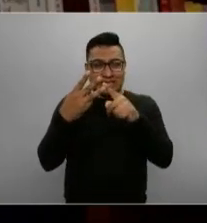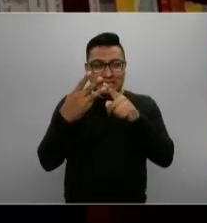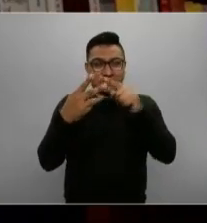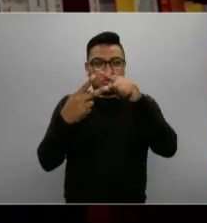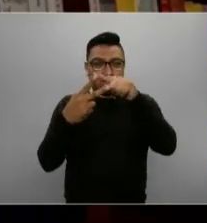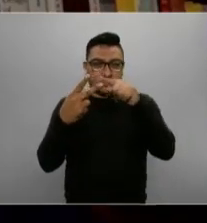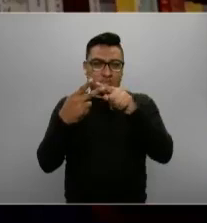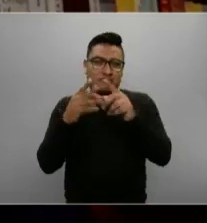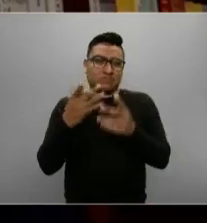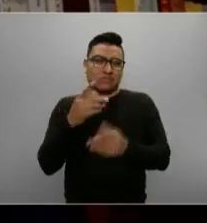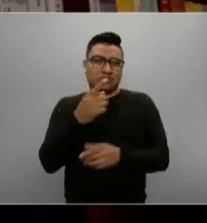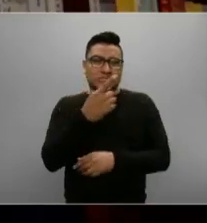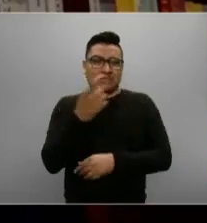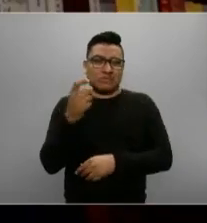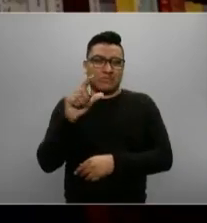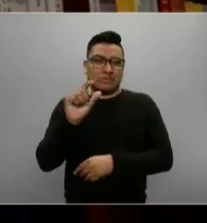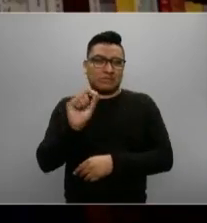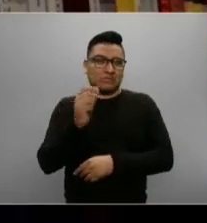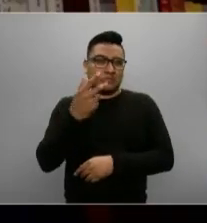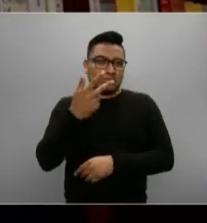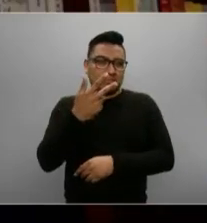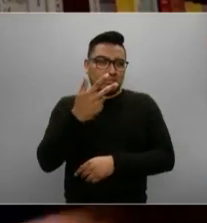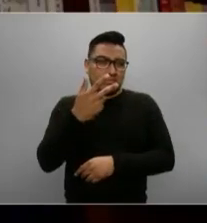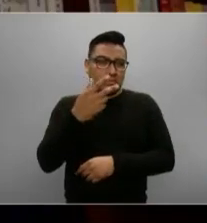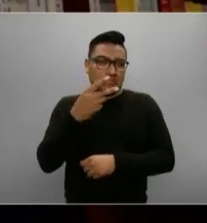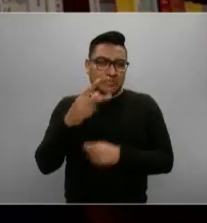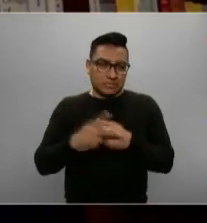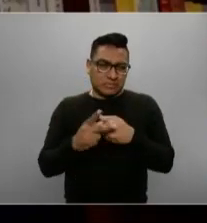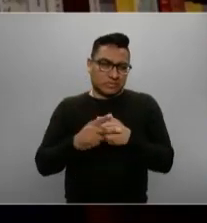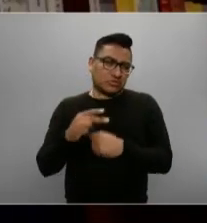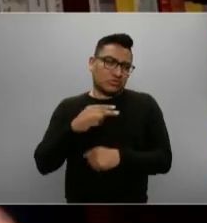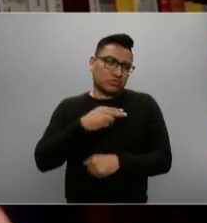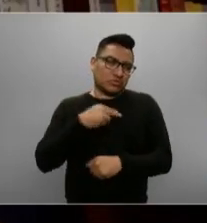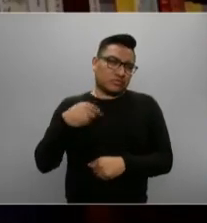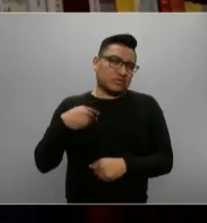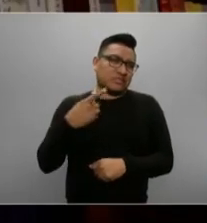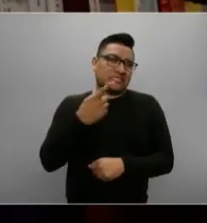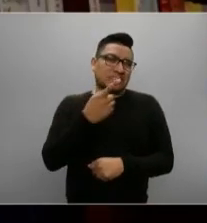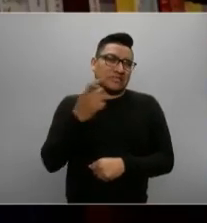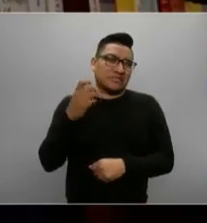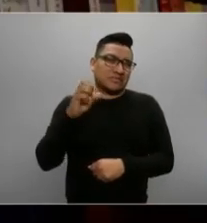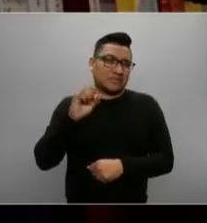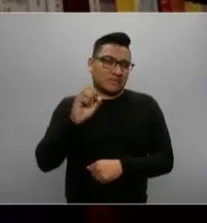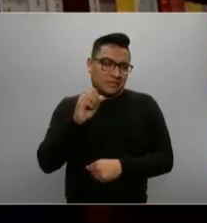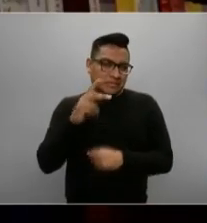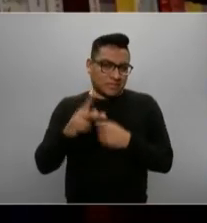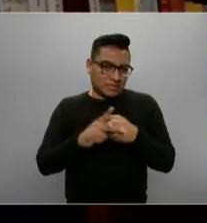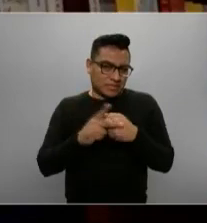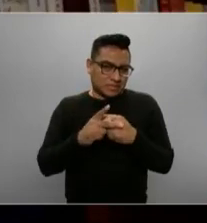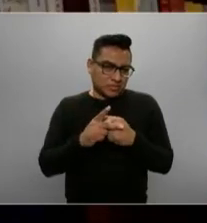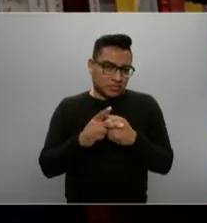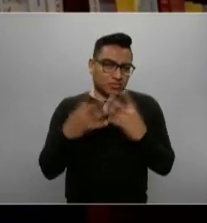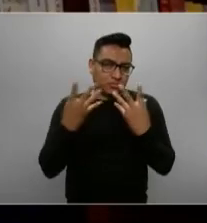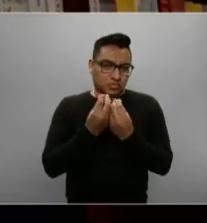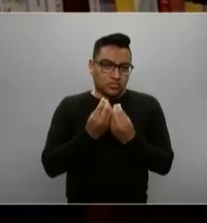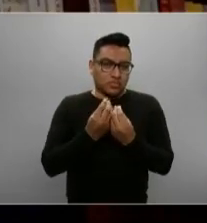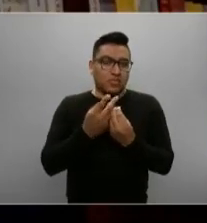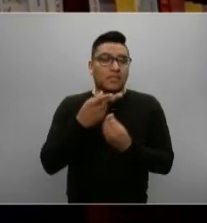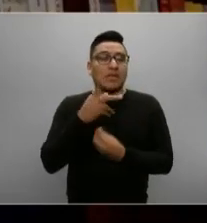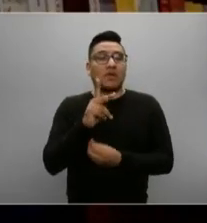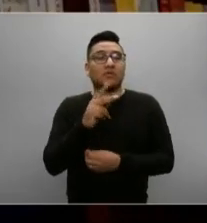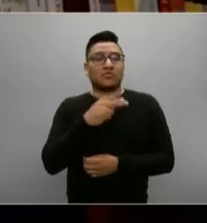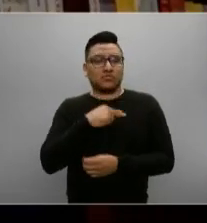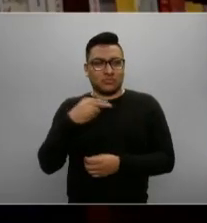países, nosotros tenemos ya más de 160. Pero como estamos trabajando en esta dinámica